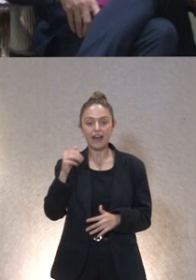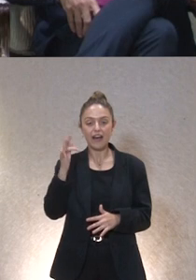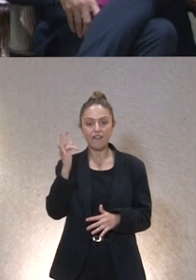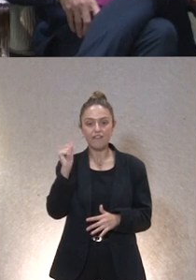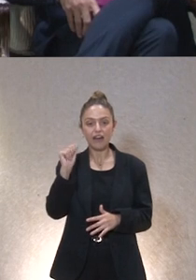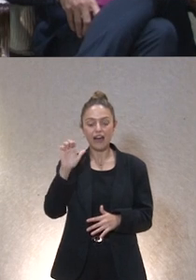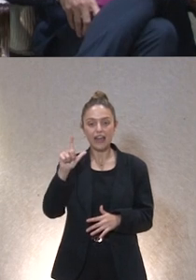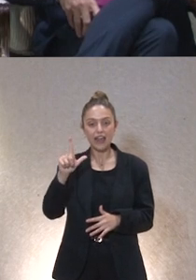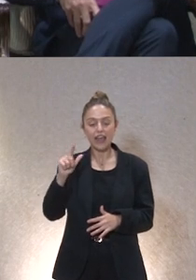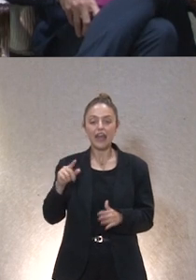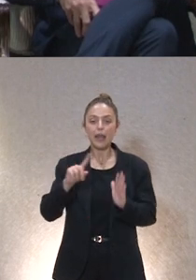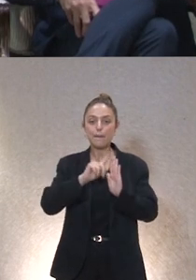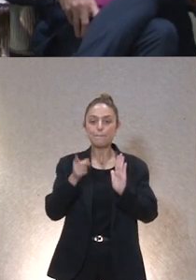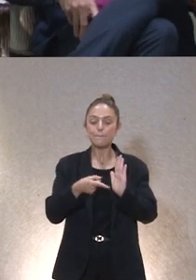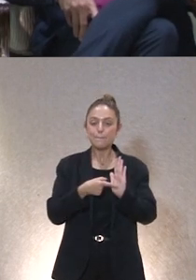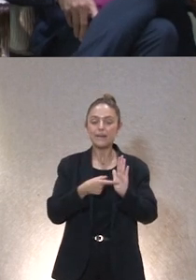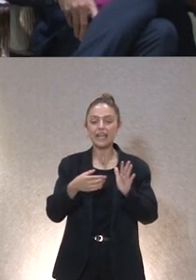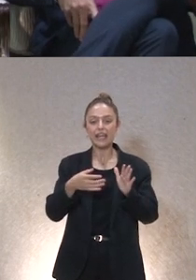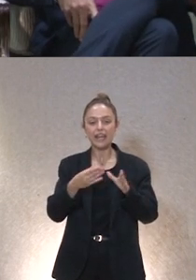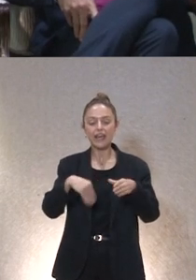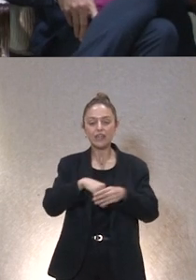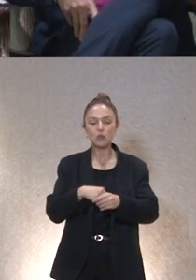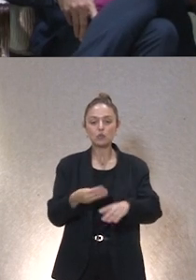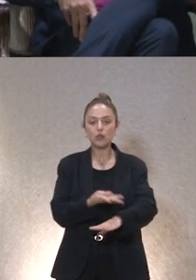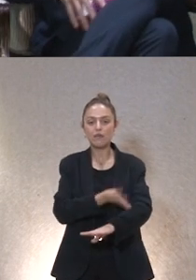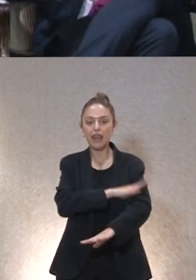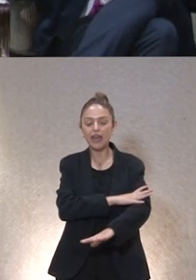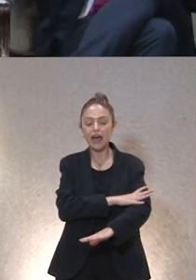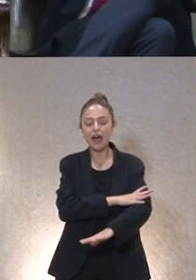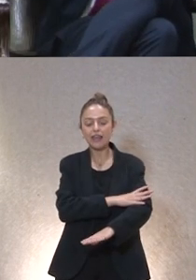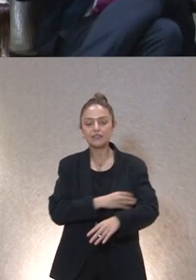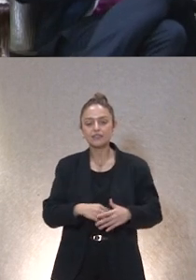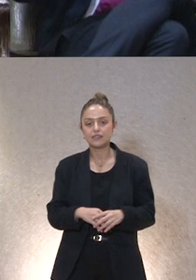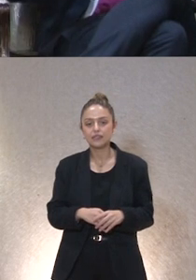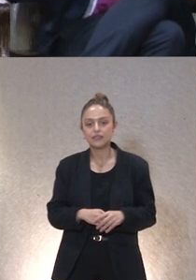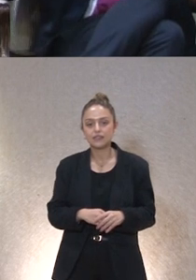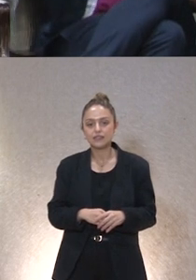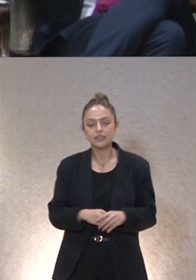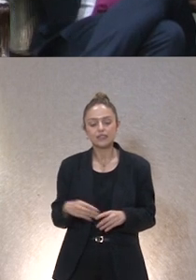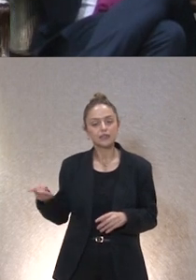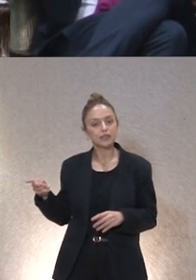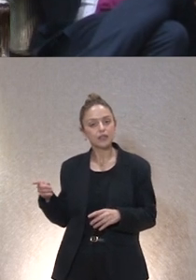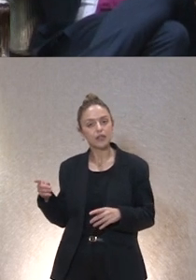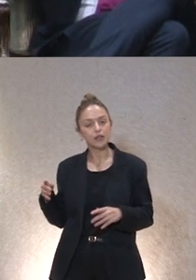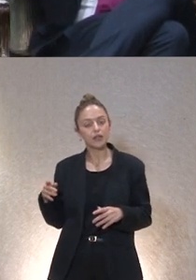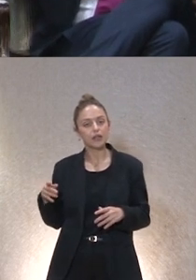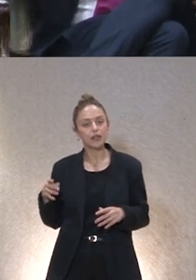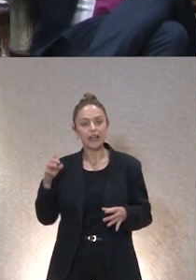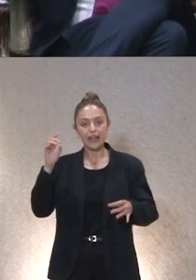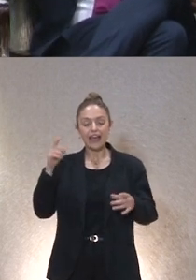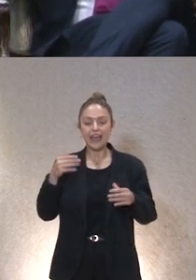presidente de plena inclusión de Iles Baleares patrono de Amadip y Esmet ¿podrías describirnos en primer lugar previamente a qué entidades